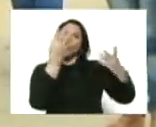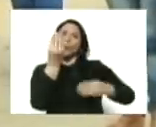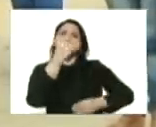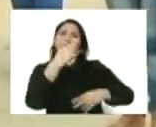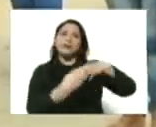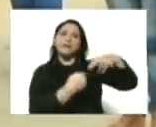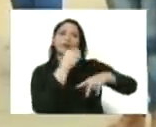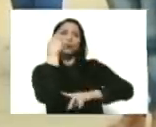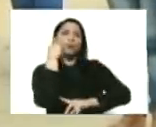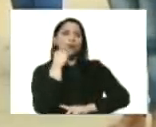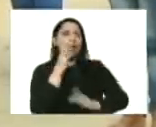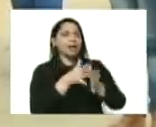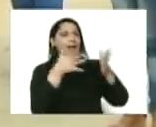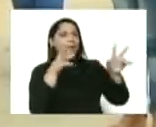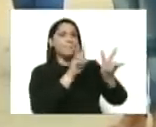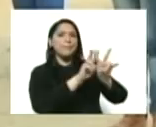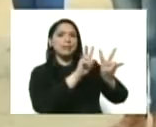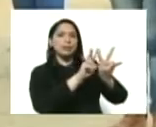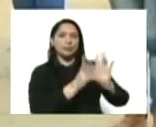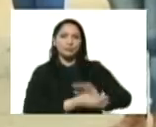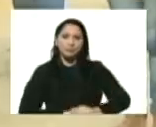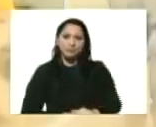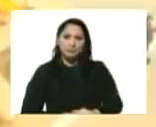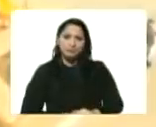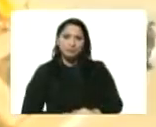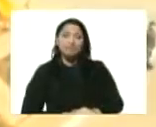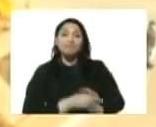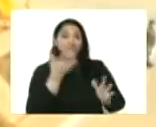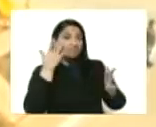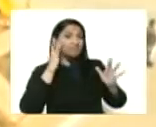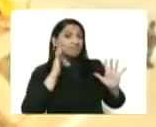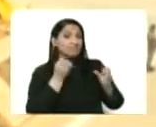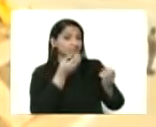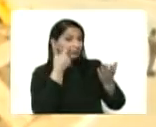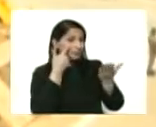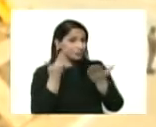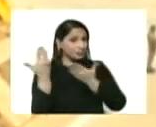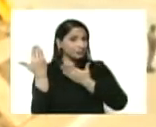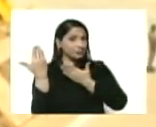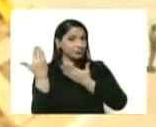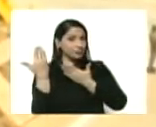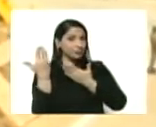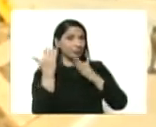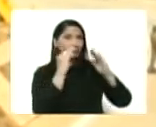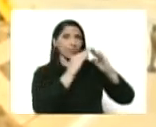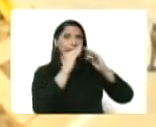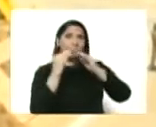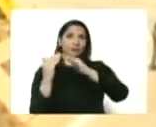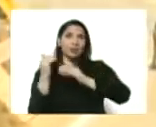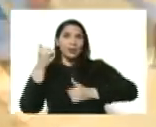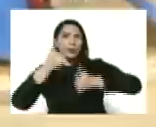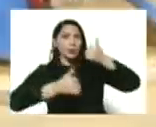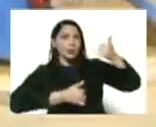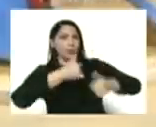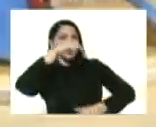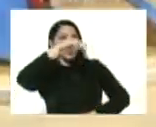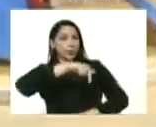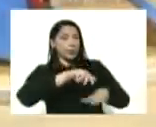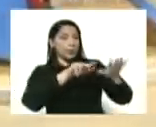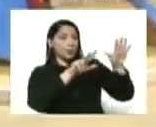revolución bolivariana de la gran misión vivienda Venezuela. Se trata de este urbanismo en el cual hoy 89